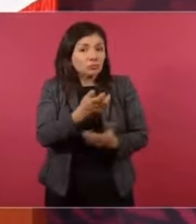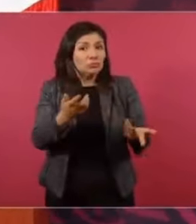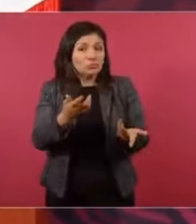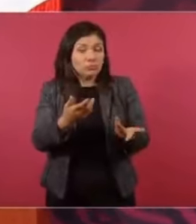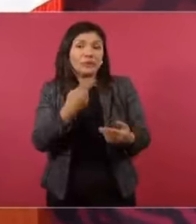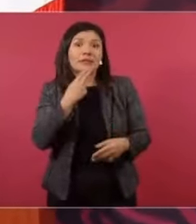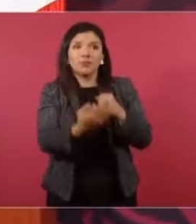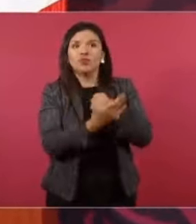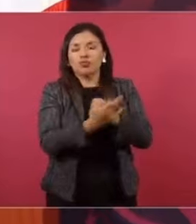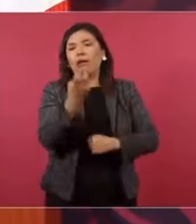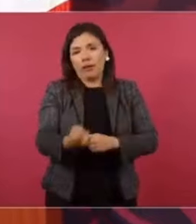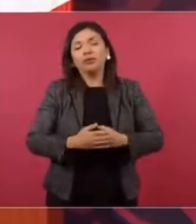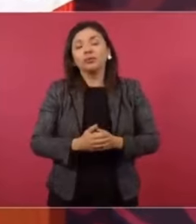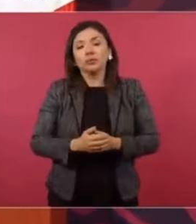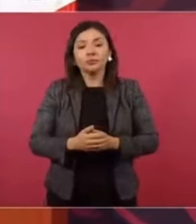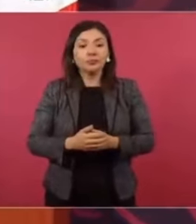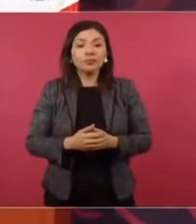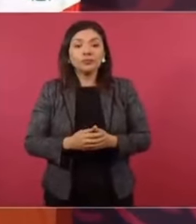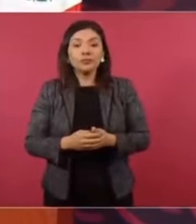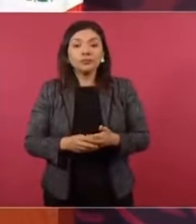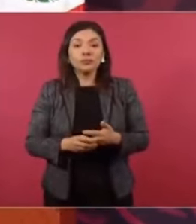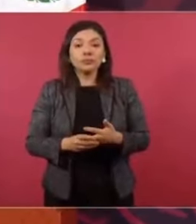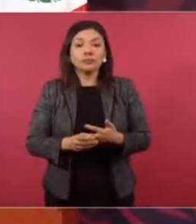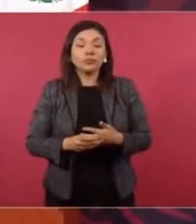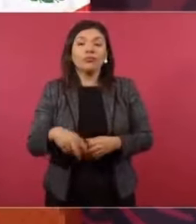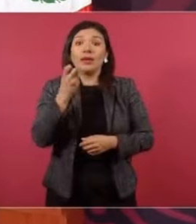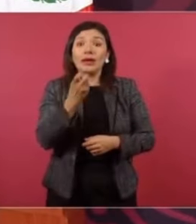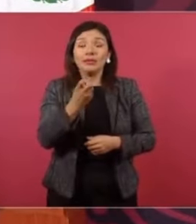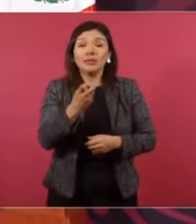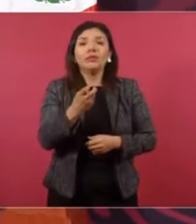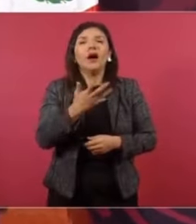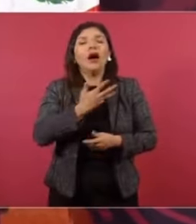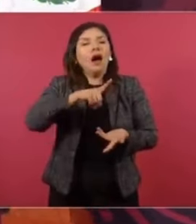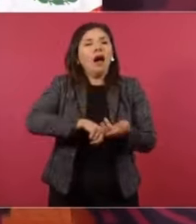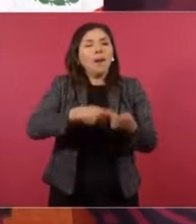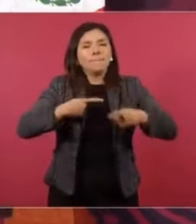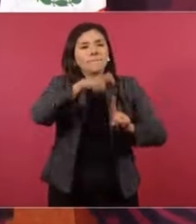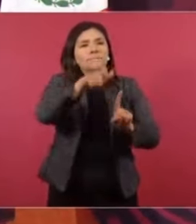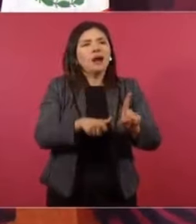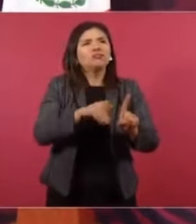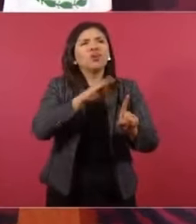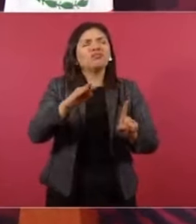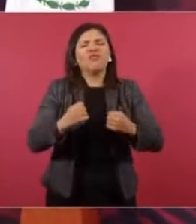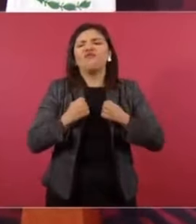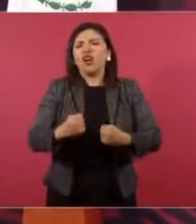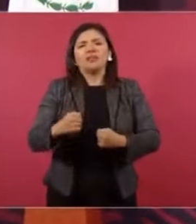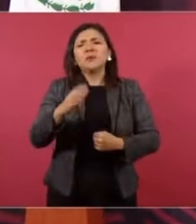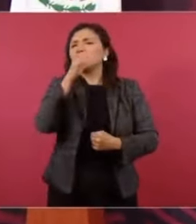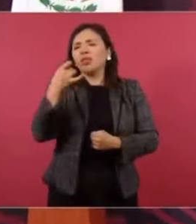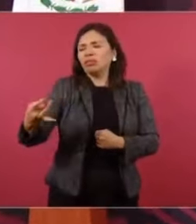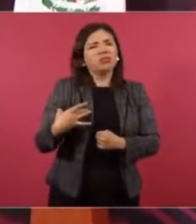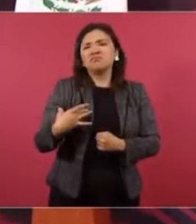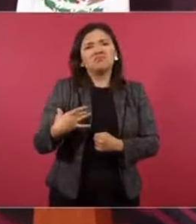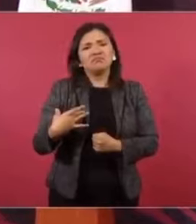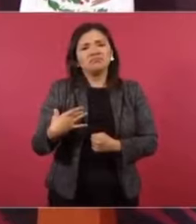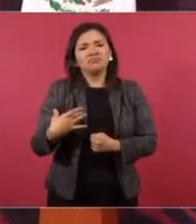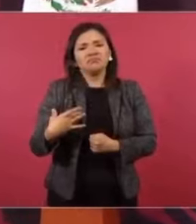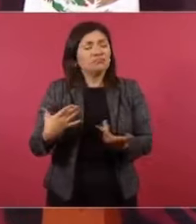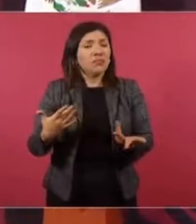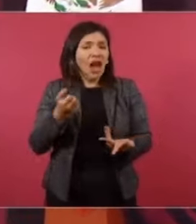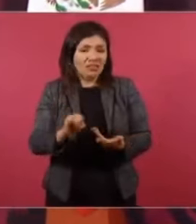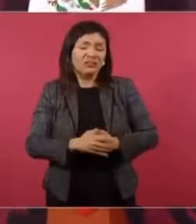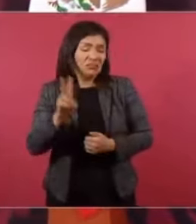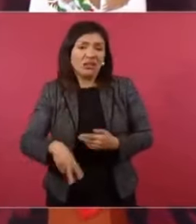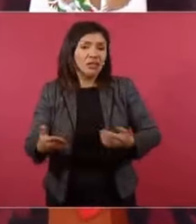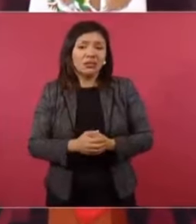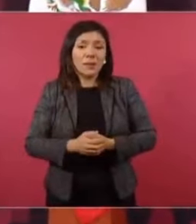Eso es lo que protege. Eso es lo que vuelve a uno indestructible. Está fuerte, pero así es.